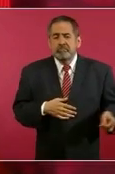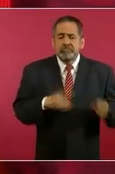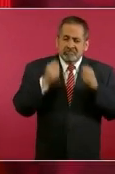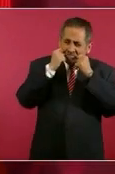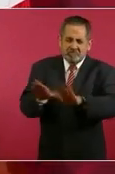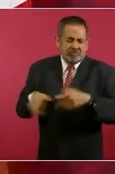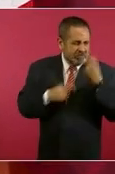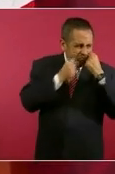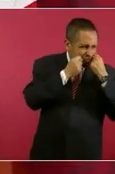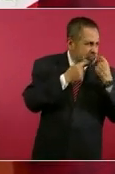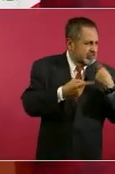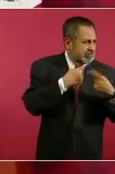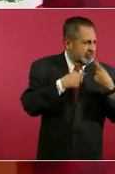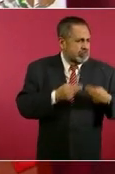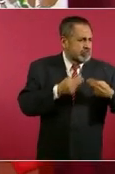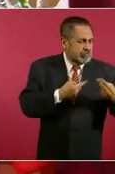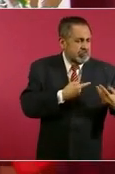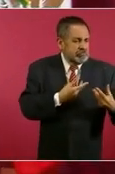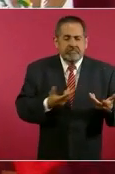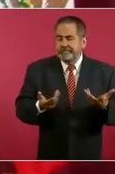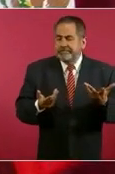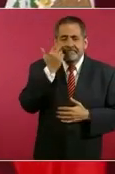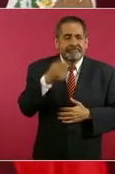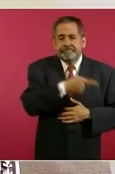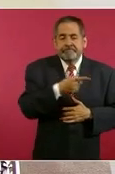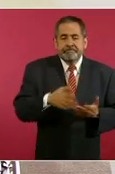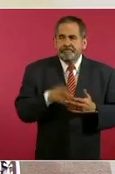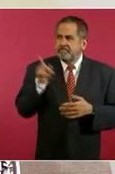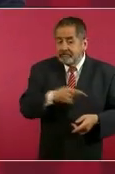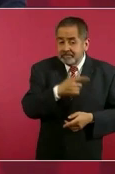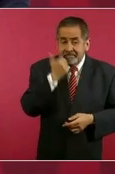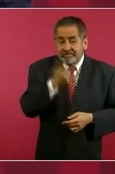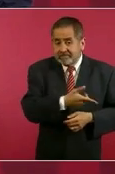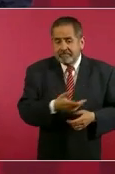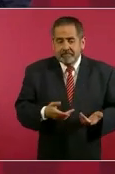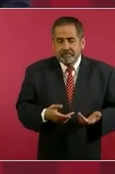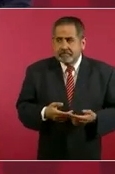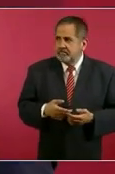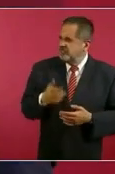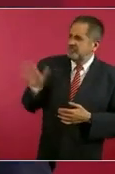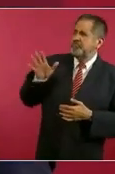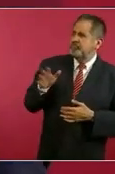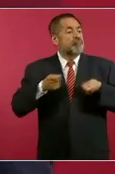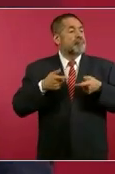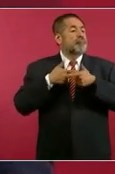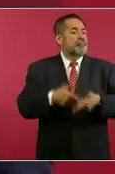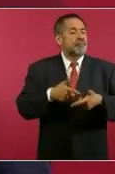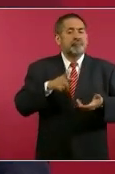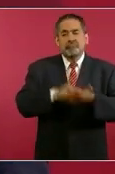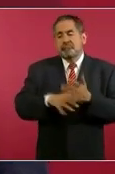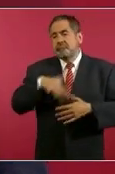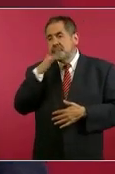trafican con el dolor humano. Lo que quieren es que fracasemos para que continúe el mismo régimen. De